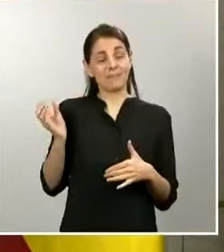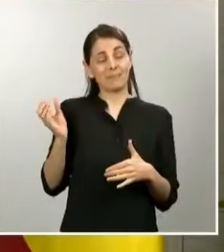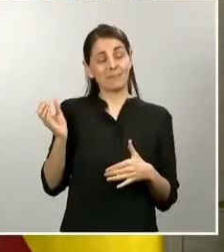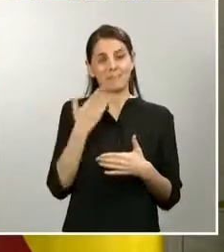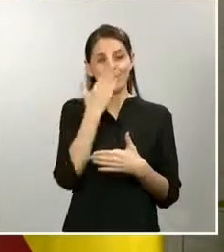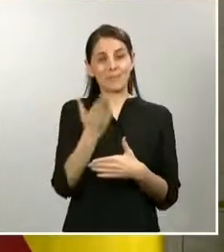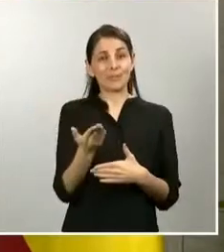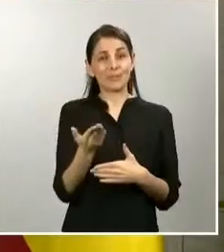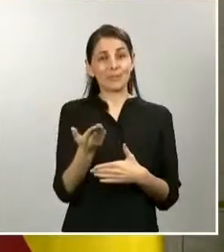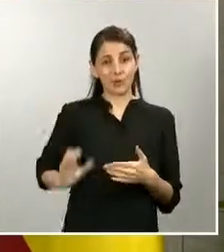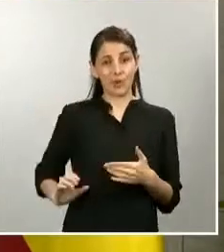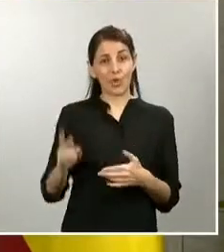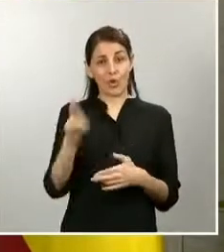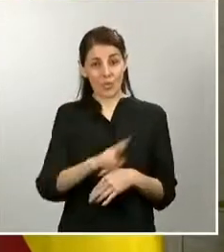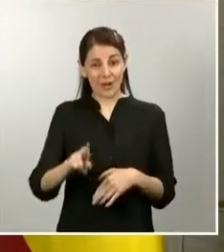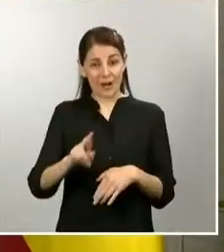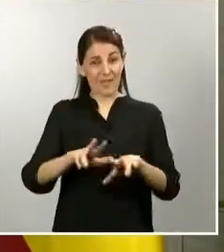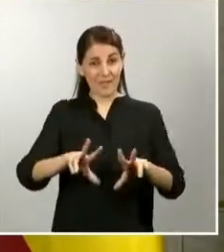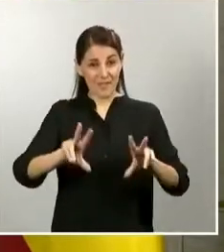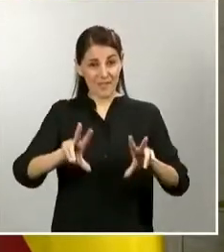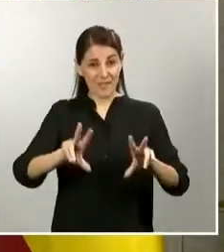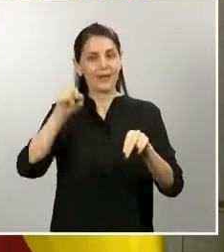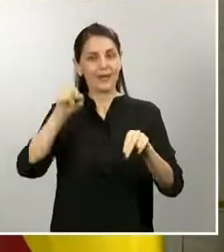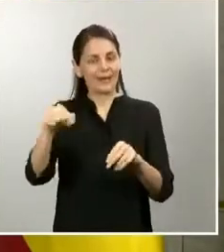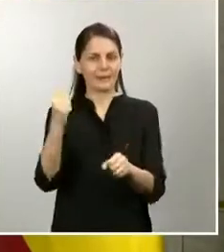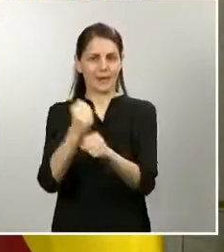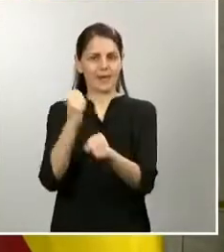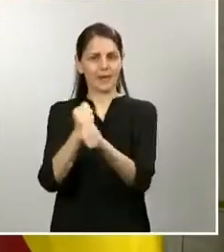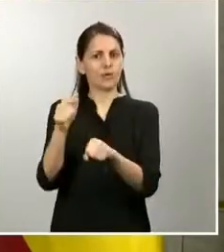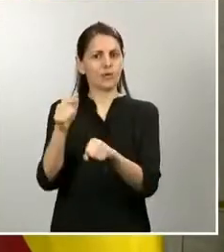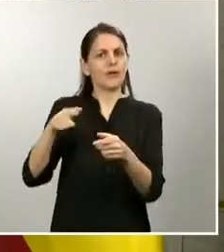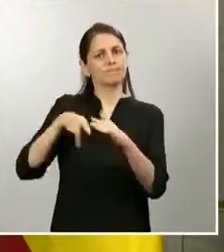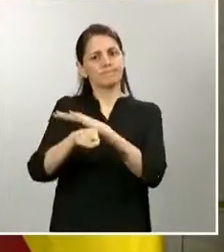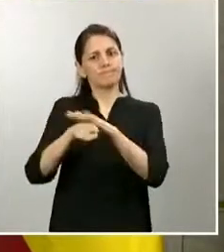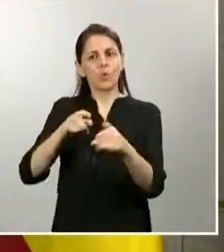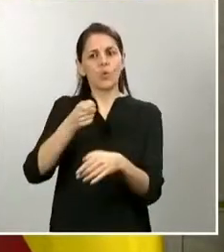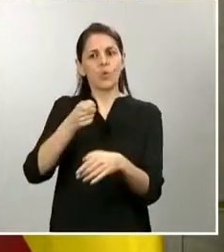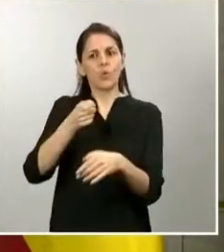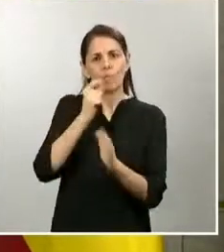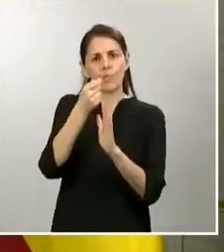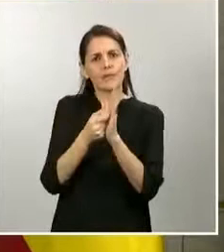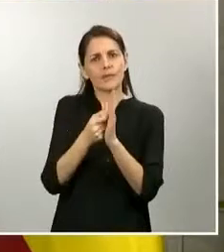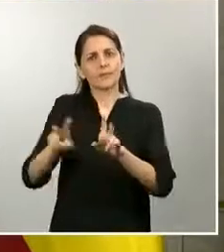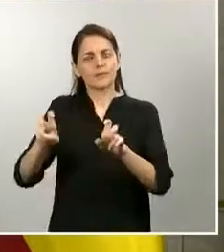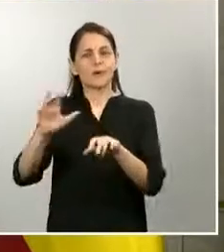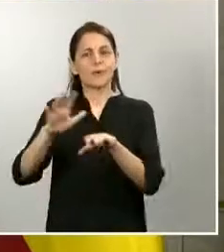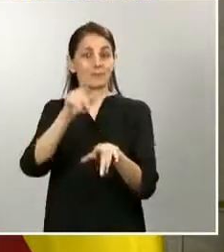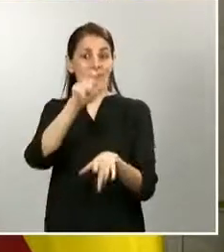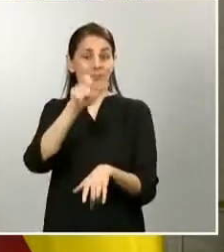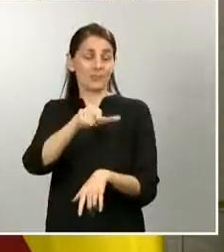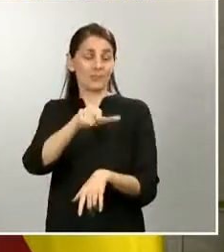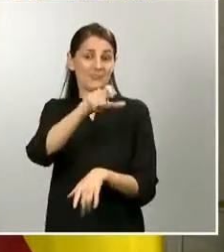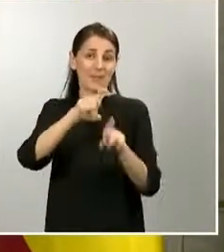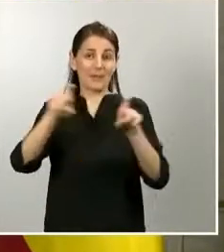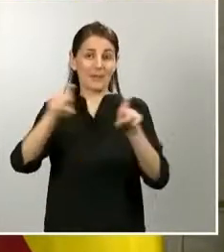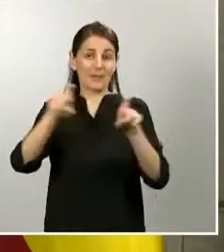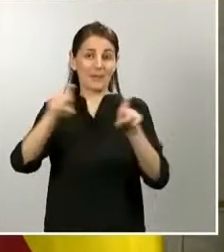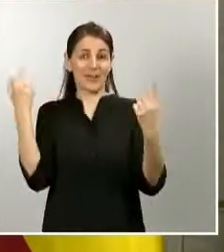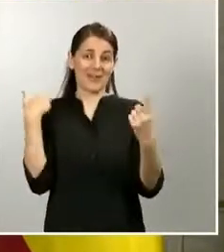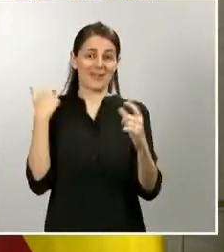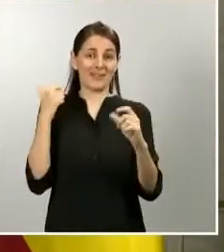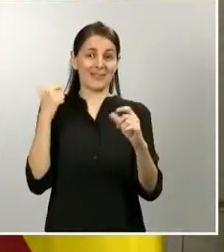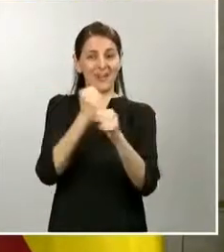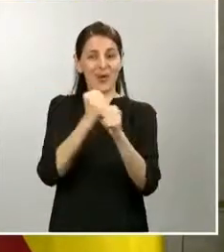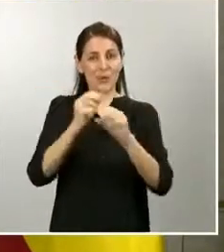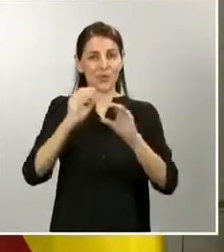empresas retornarán de nuevo a la actividad. Y antes de terminar sí que me gustaría hacer un